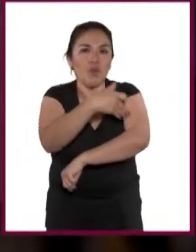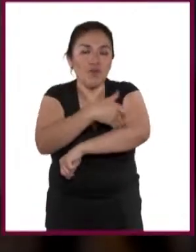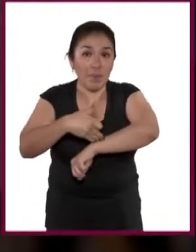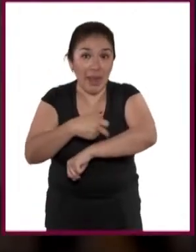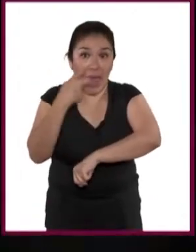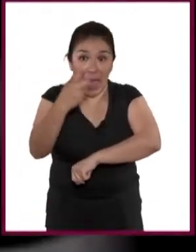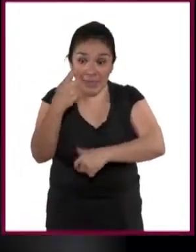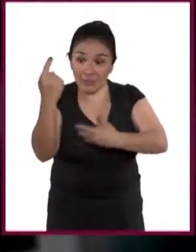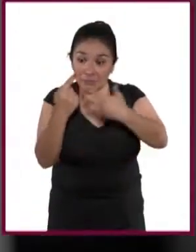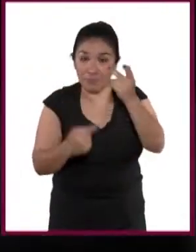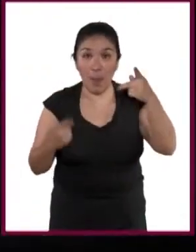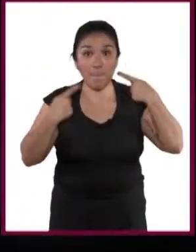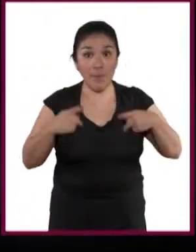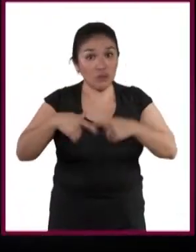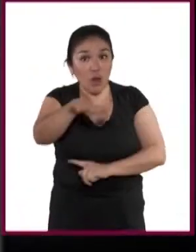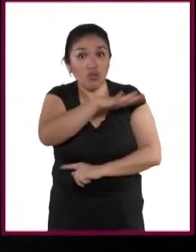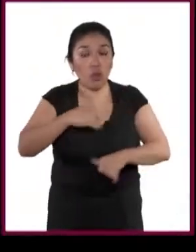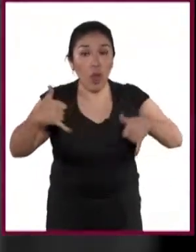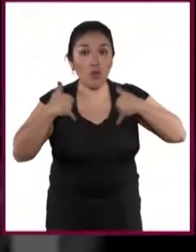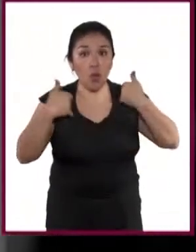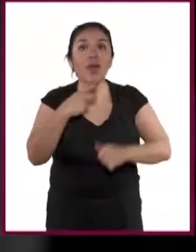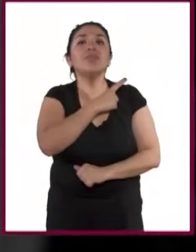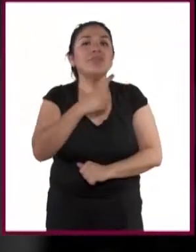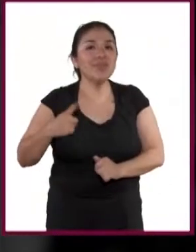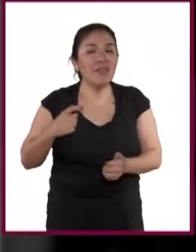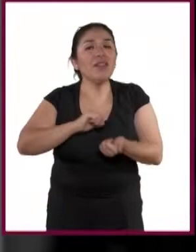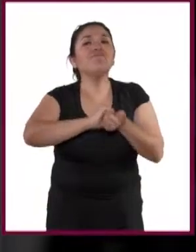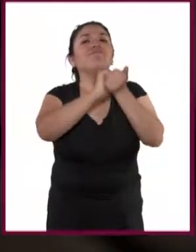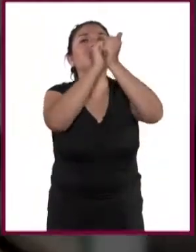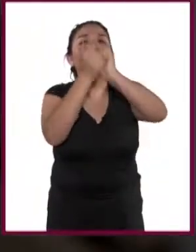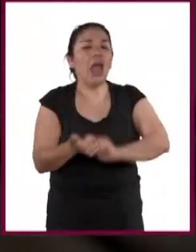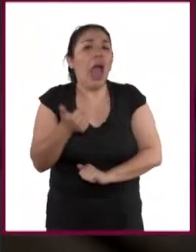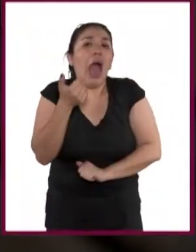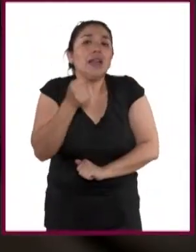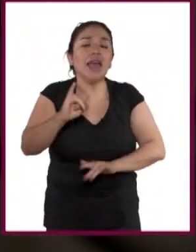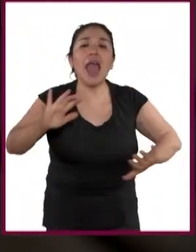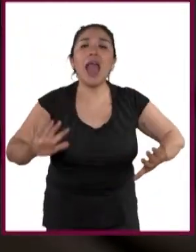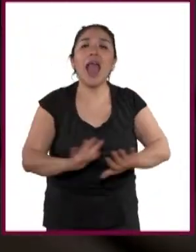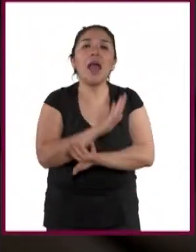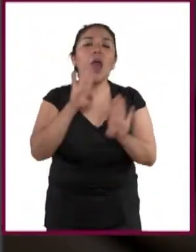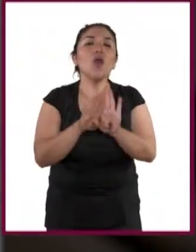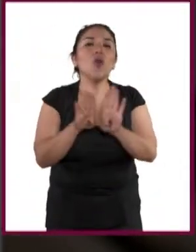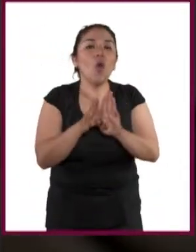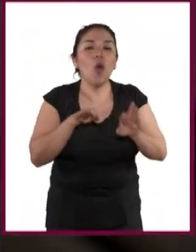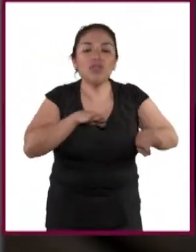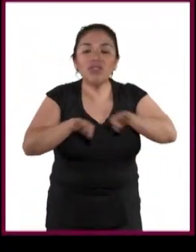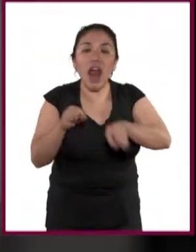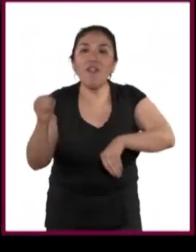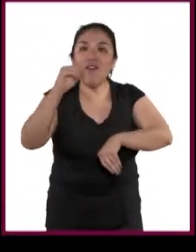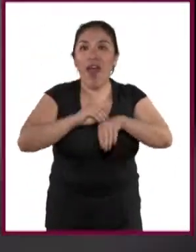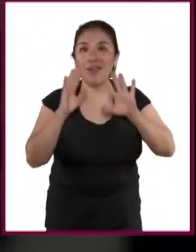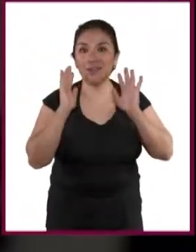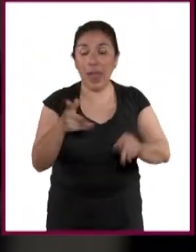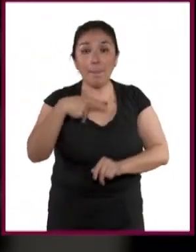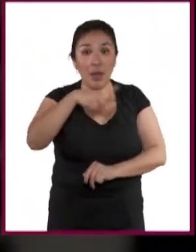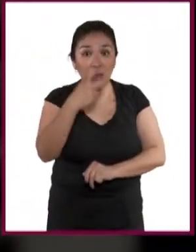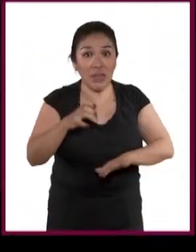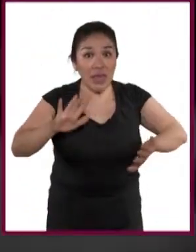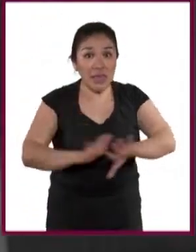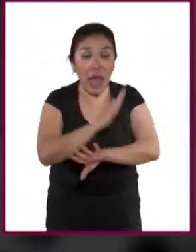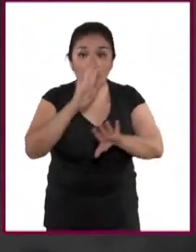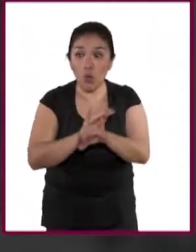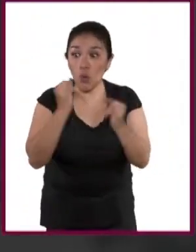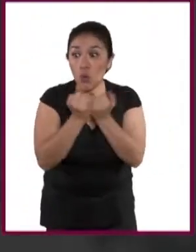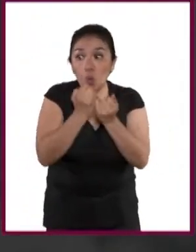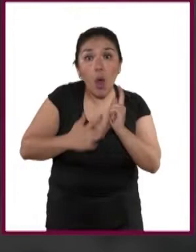Todas las personas jóvenes tienen que transitar en algún momento a la vida activa, aunque este cambio no